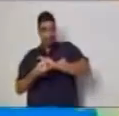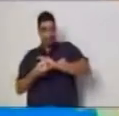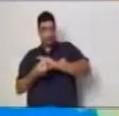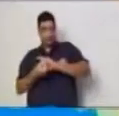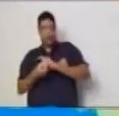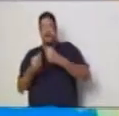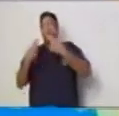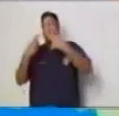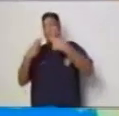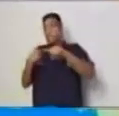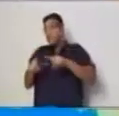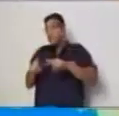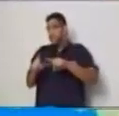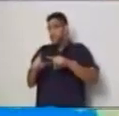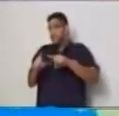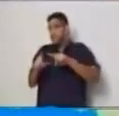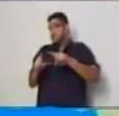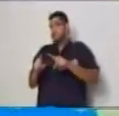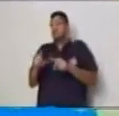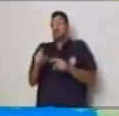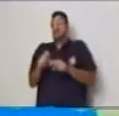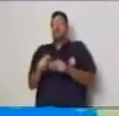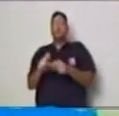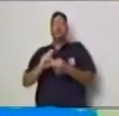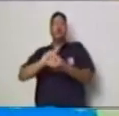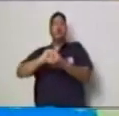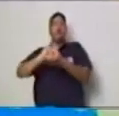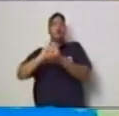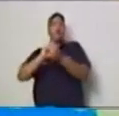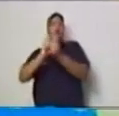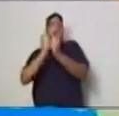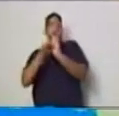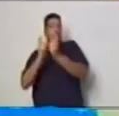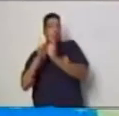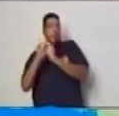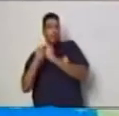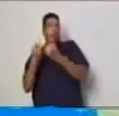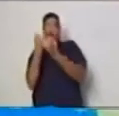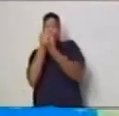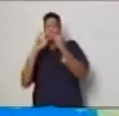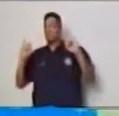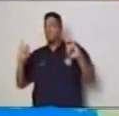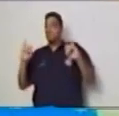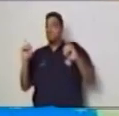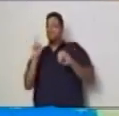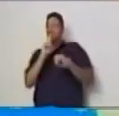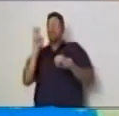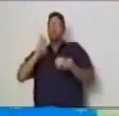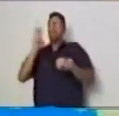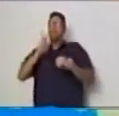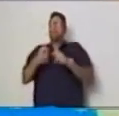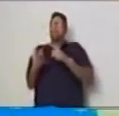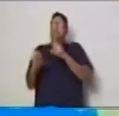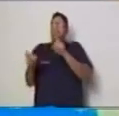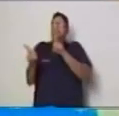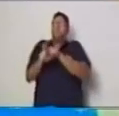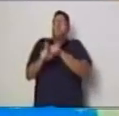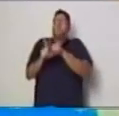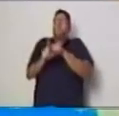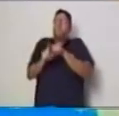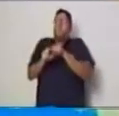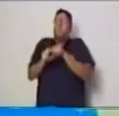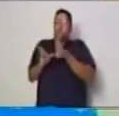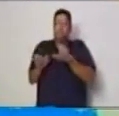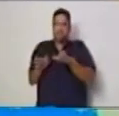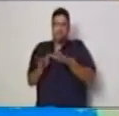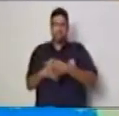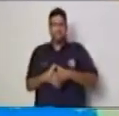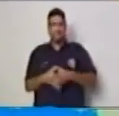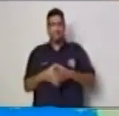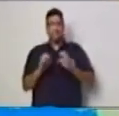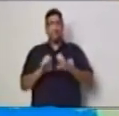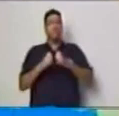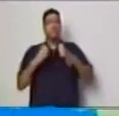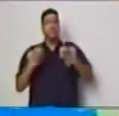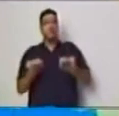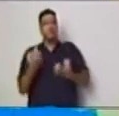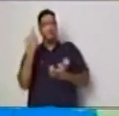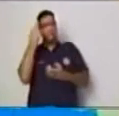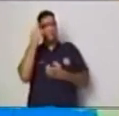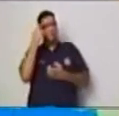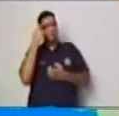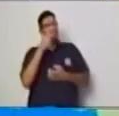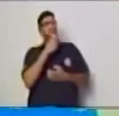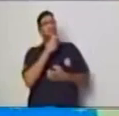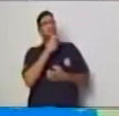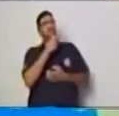no la tiene. Leemos entonces ¿quién de las que está acá tiene la